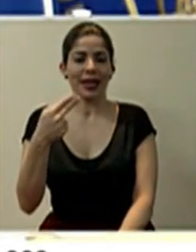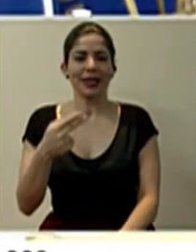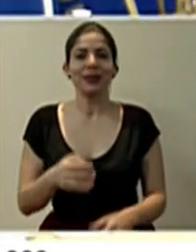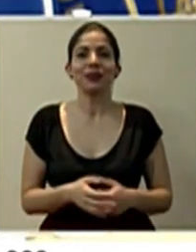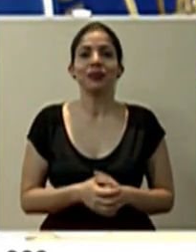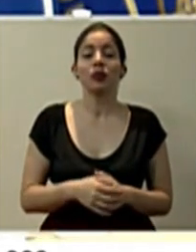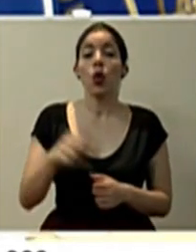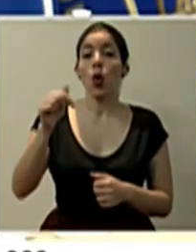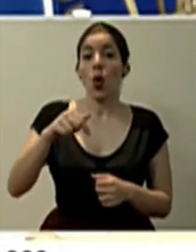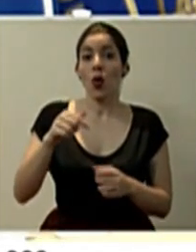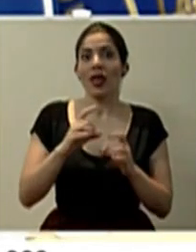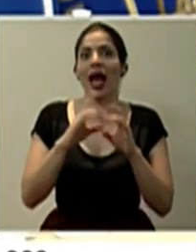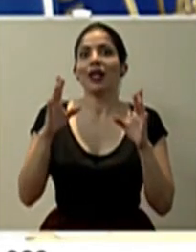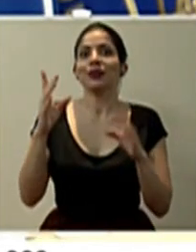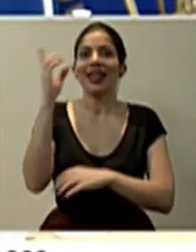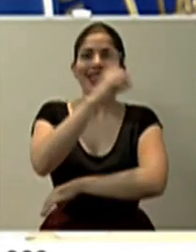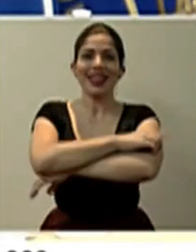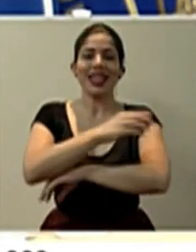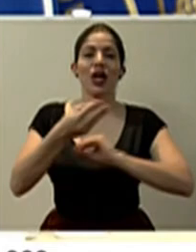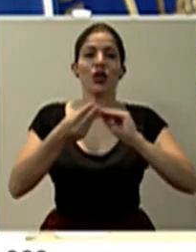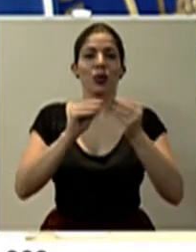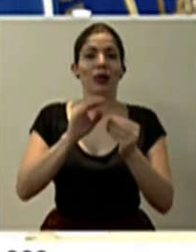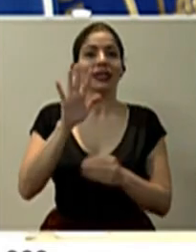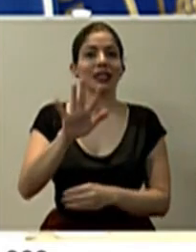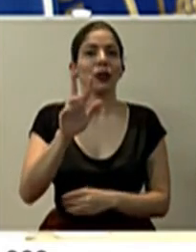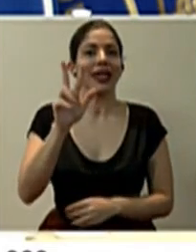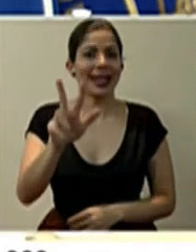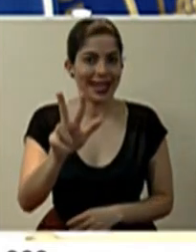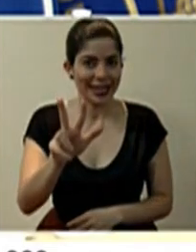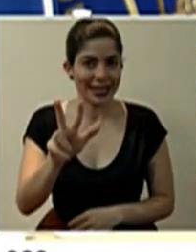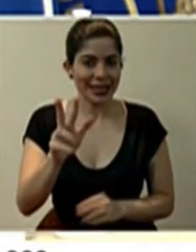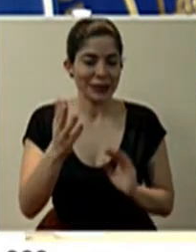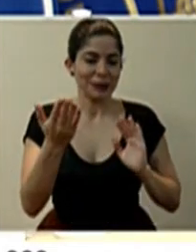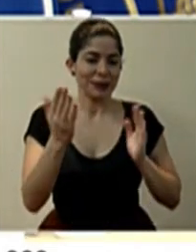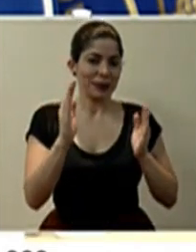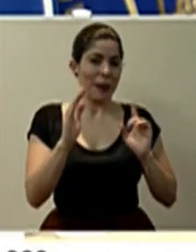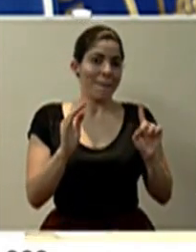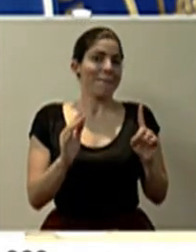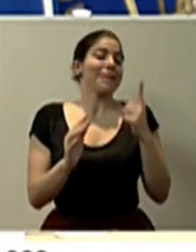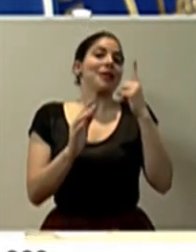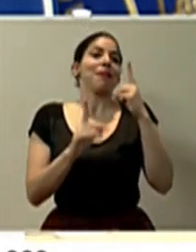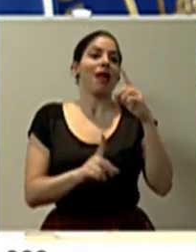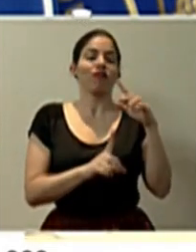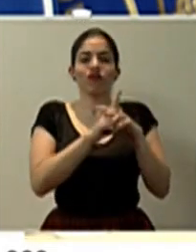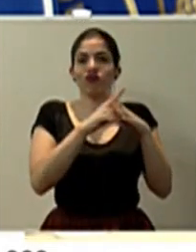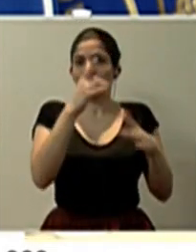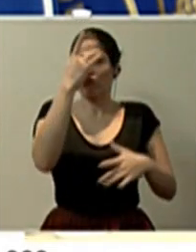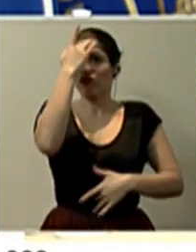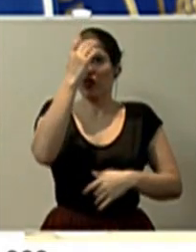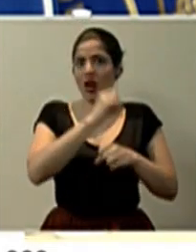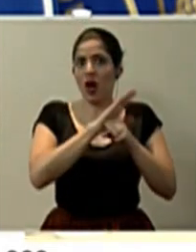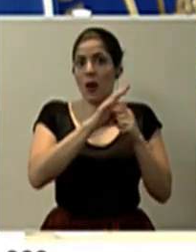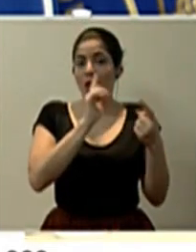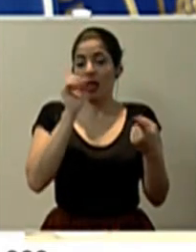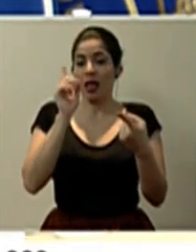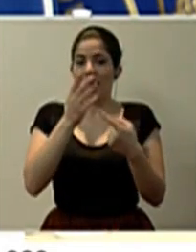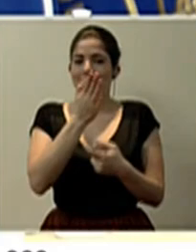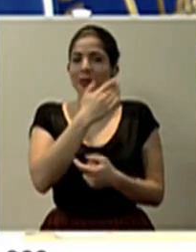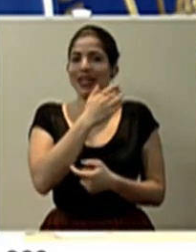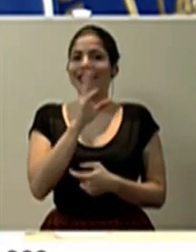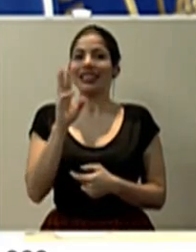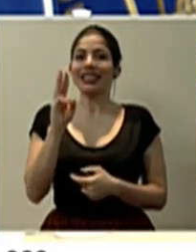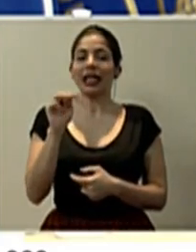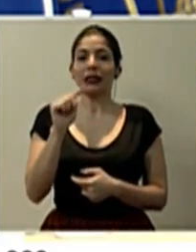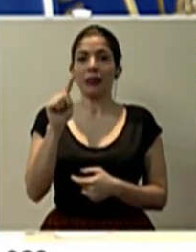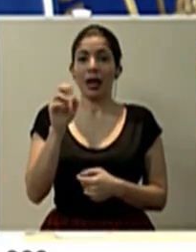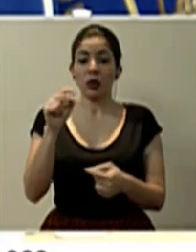Bueno, hoy casualmente es el día 53 con relación al primer día que tuvimos, el primer caso, el pasado 6 de